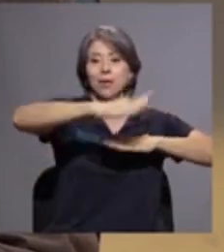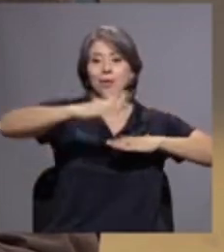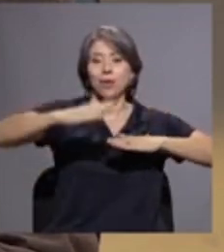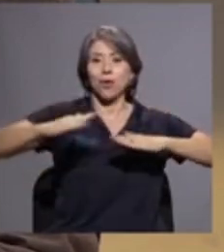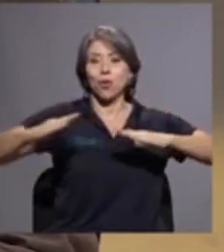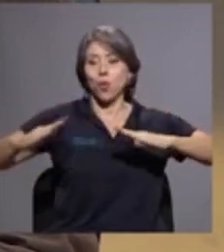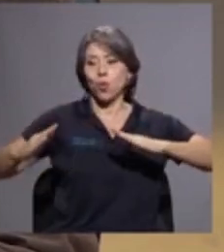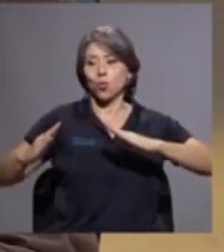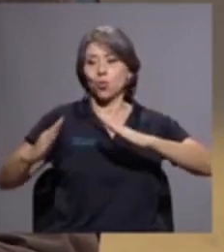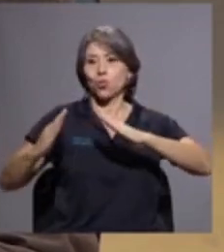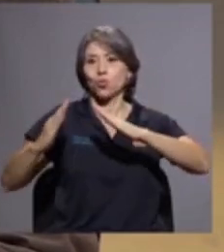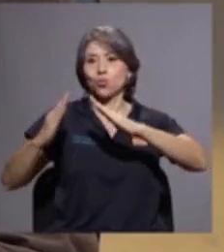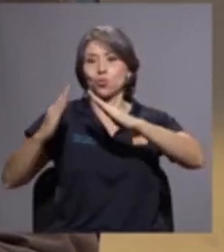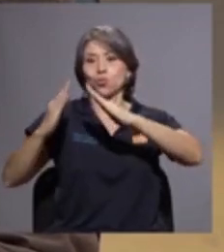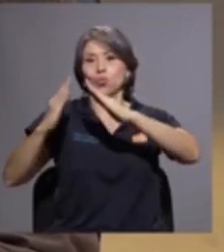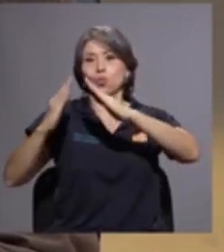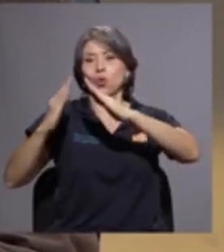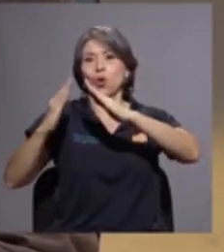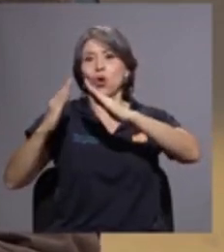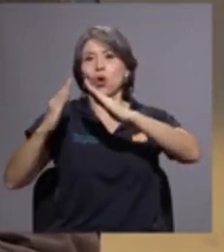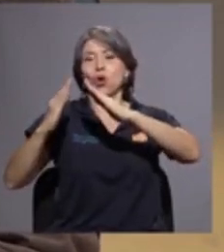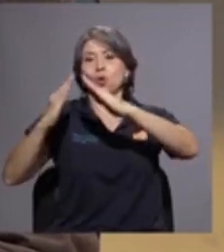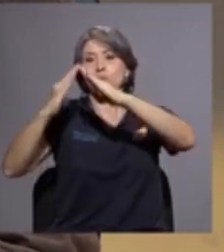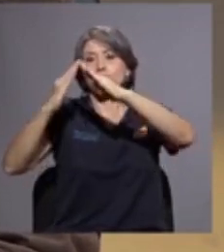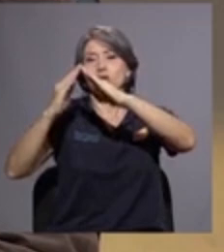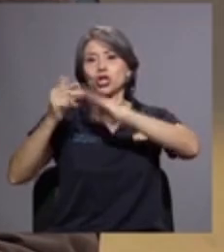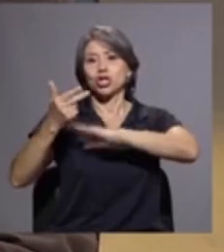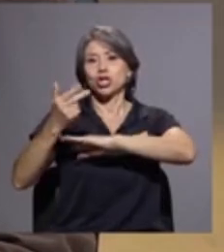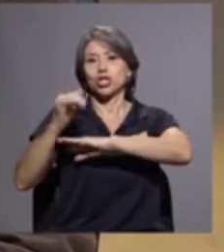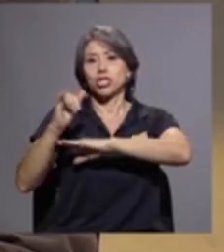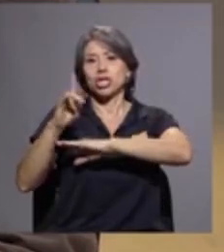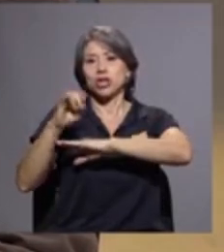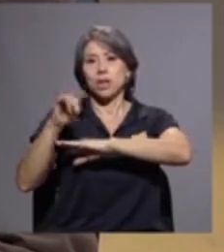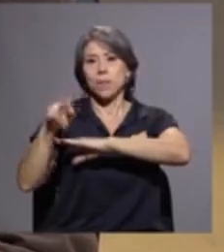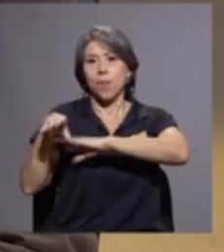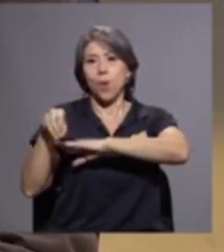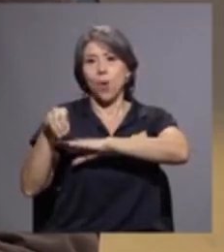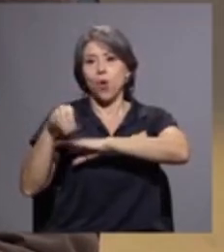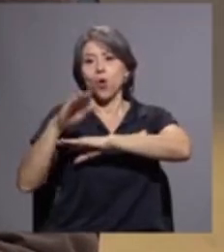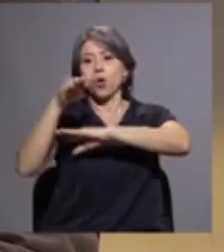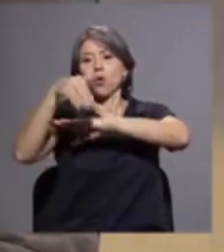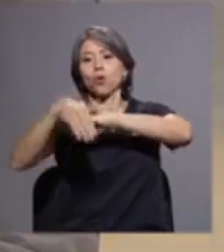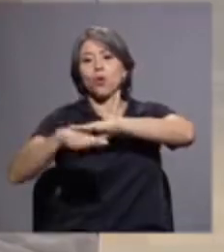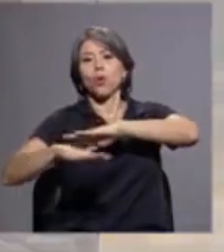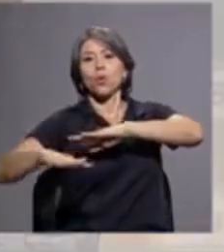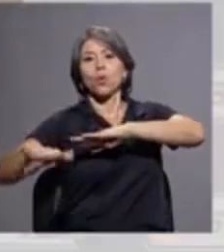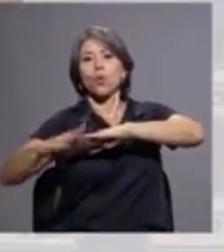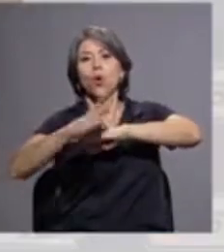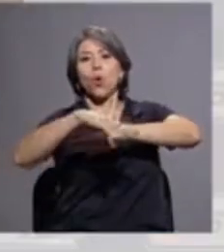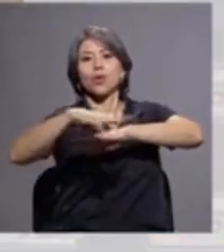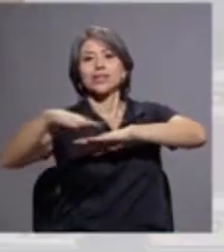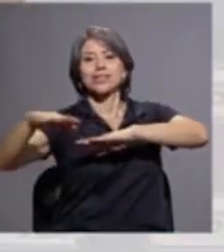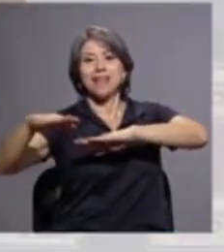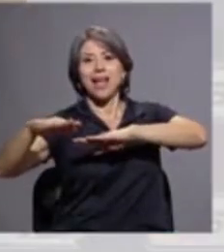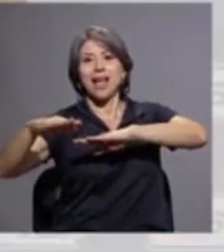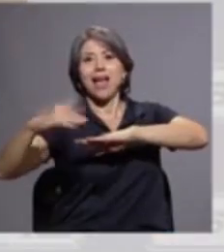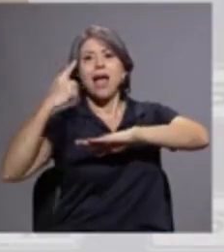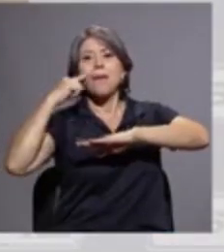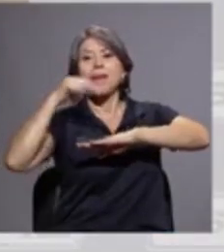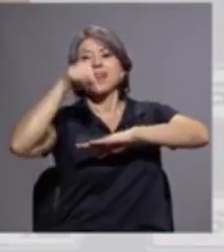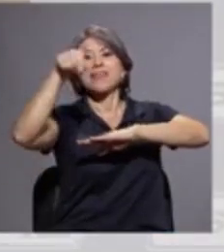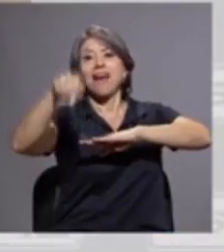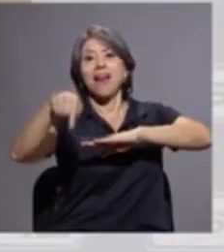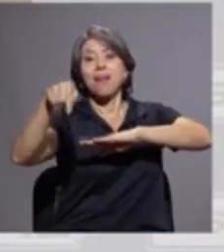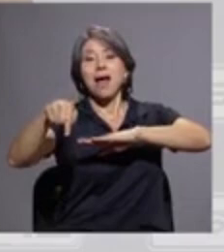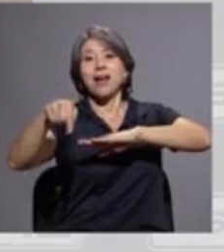el Chiripó y la cordillera costera para llegar al mar en un autobús cruzar por